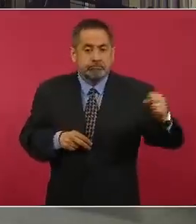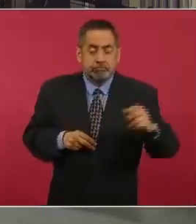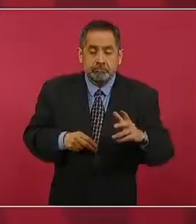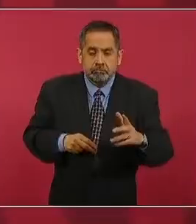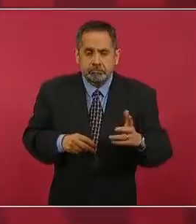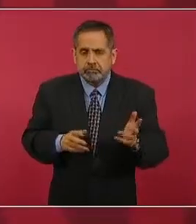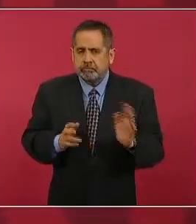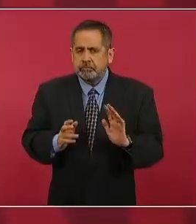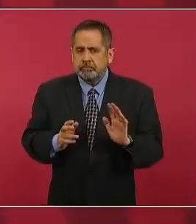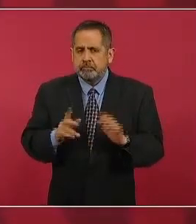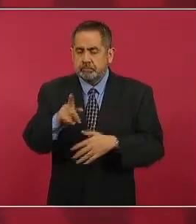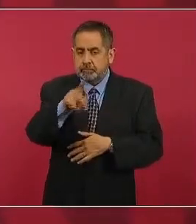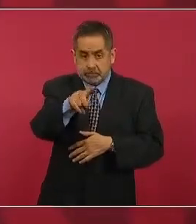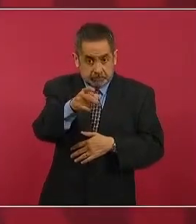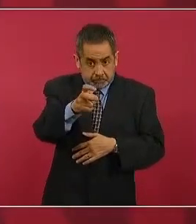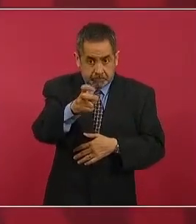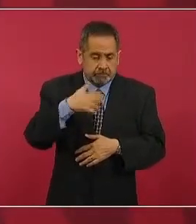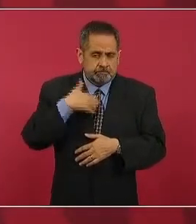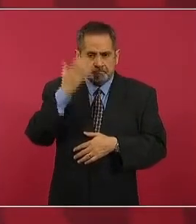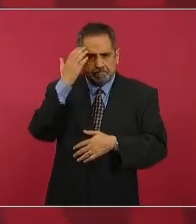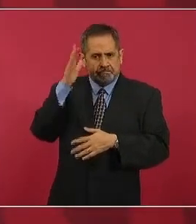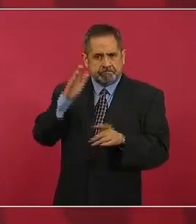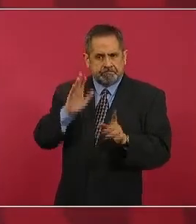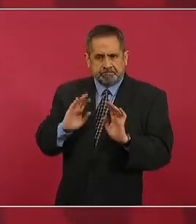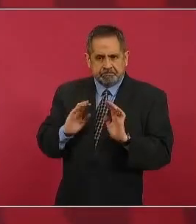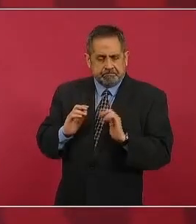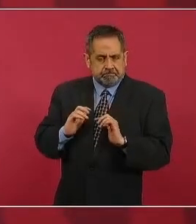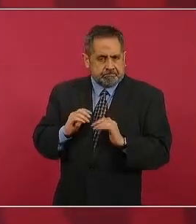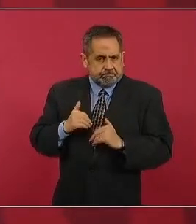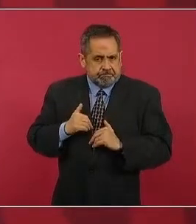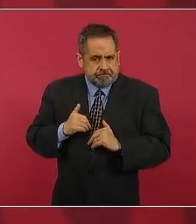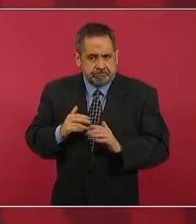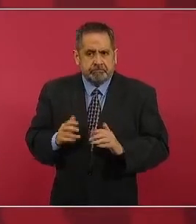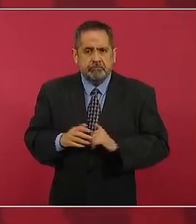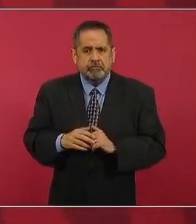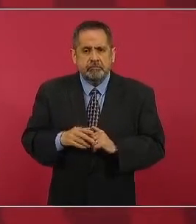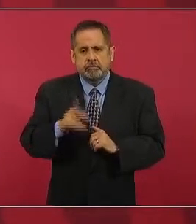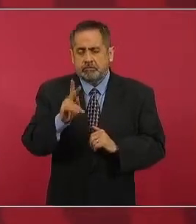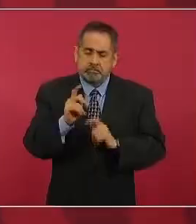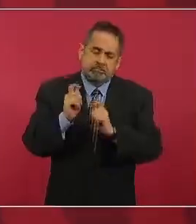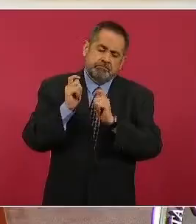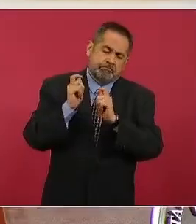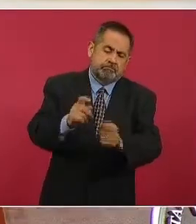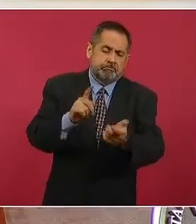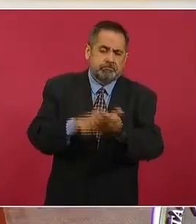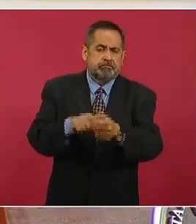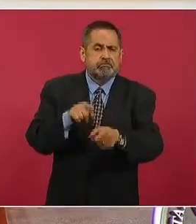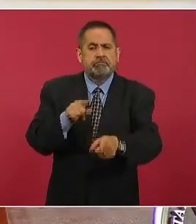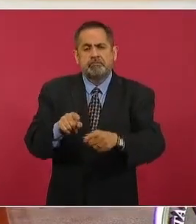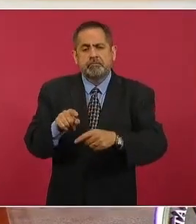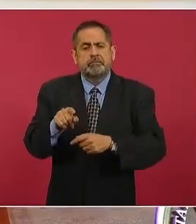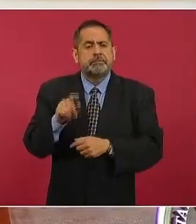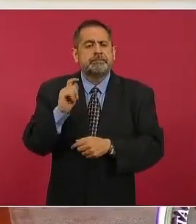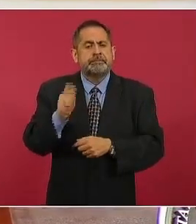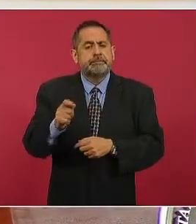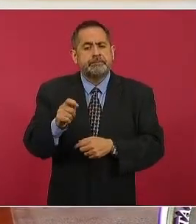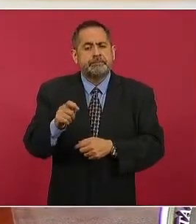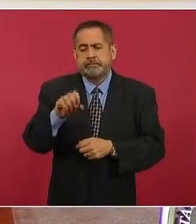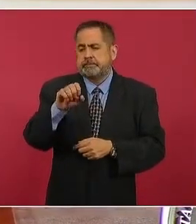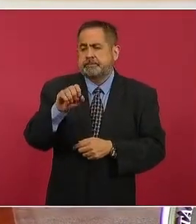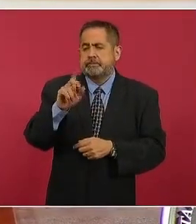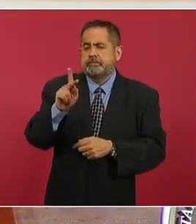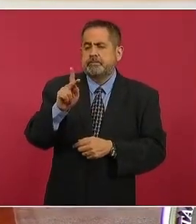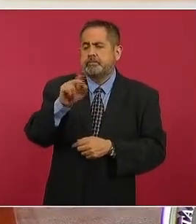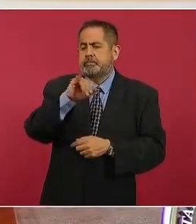lo conozco este pero está en manos de el